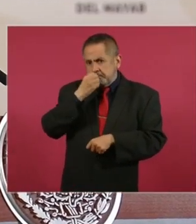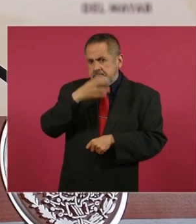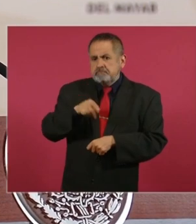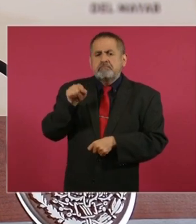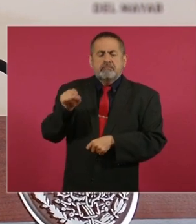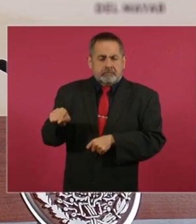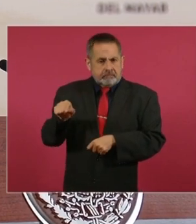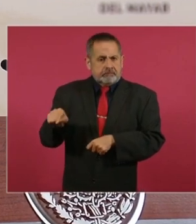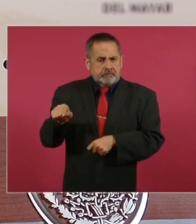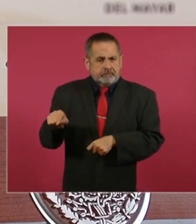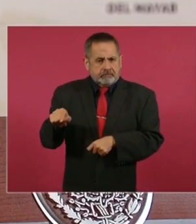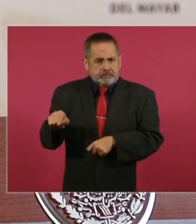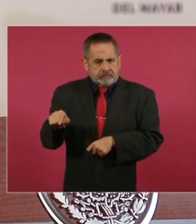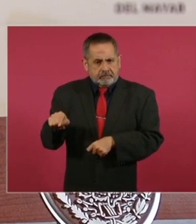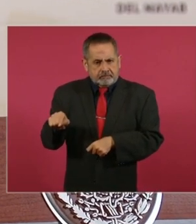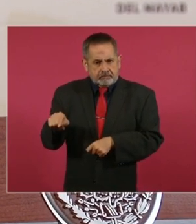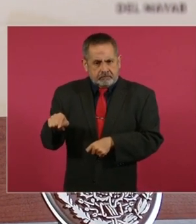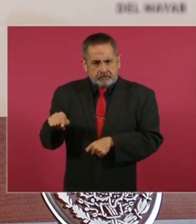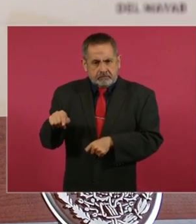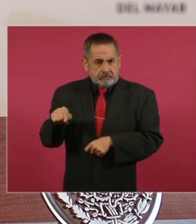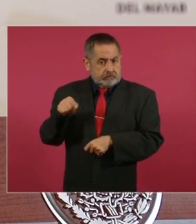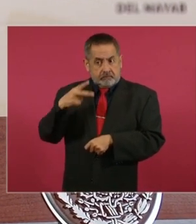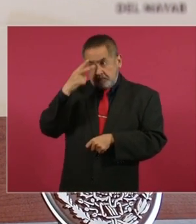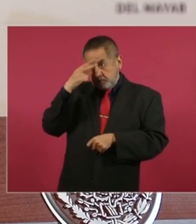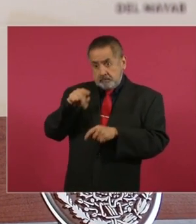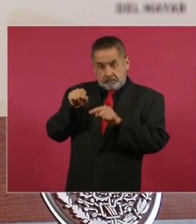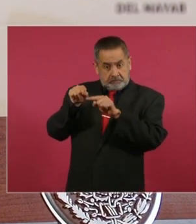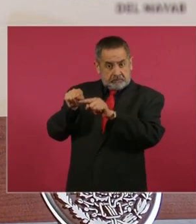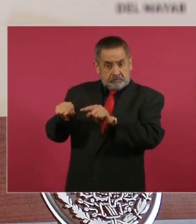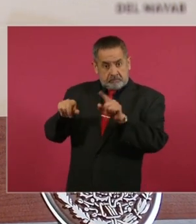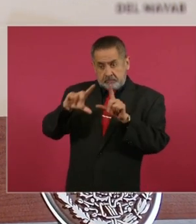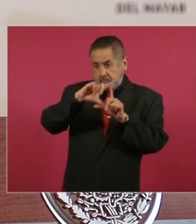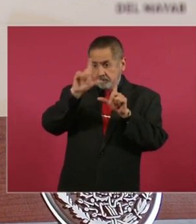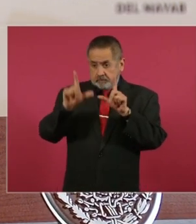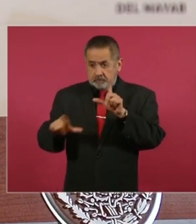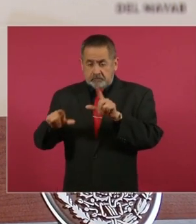de México, Ensenada,